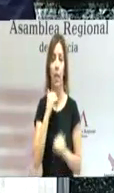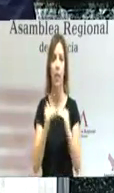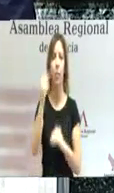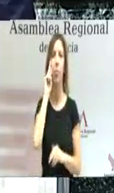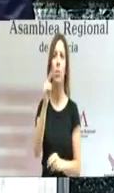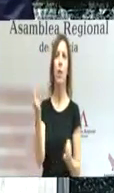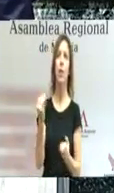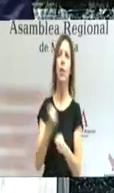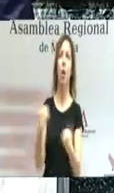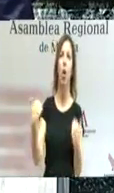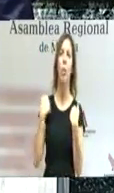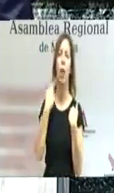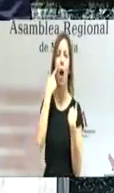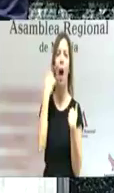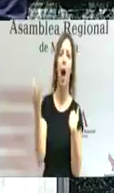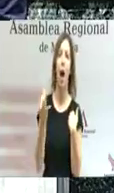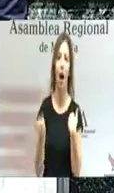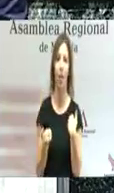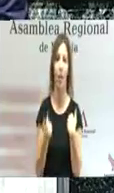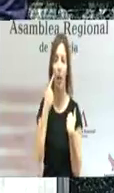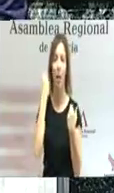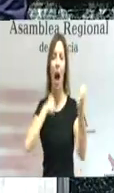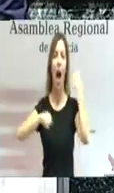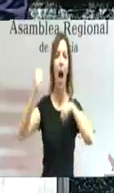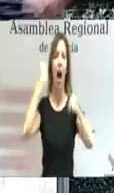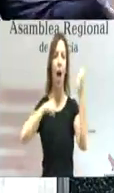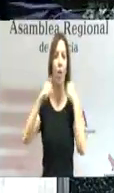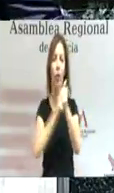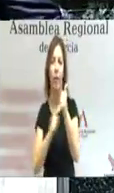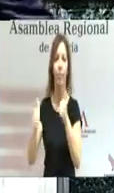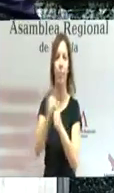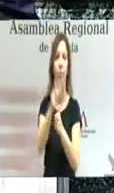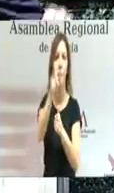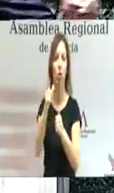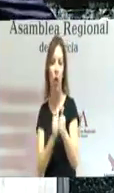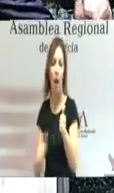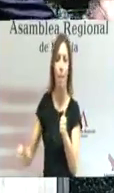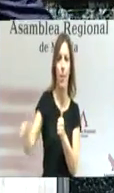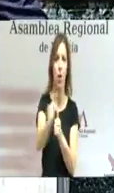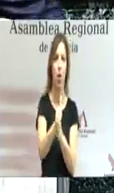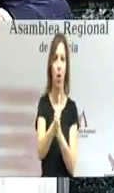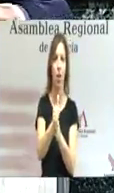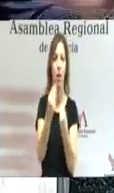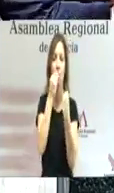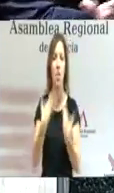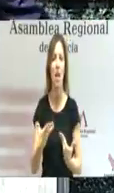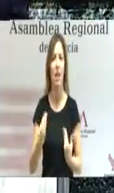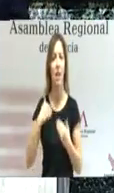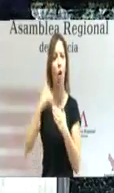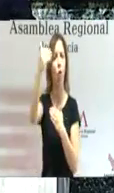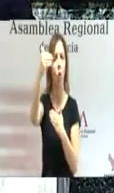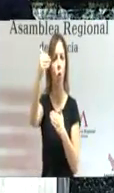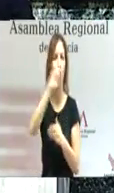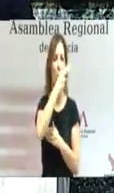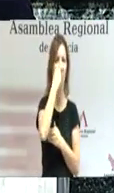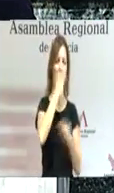miras y responsabilidad, acciones que antepongan a las personas su bienestar y su futuro por encima de cualquier otro